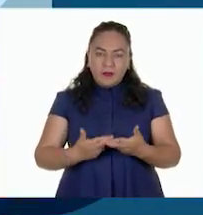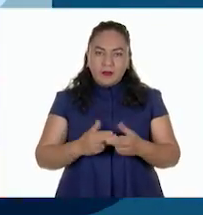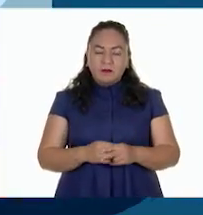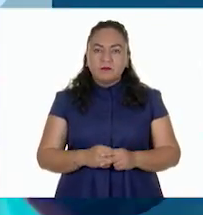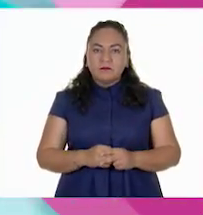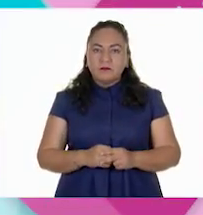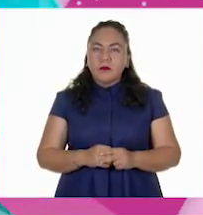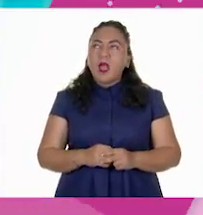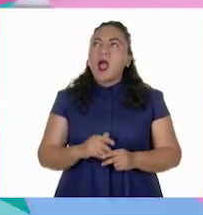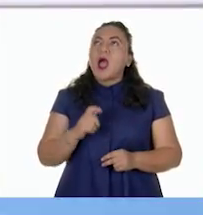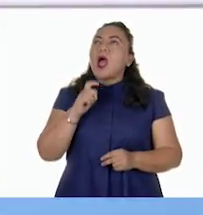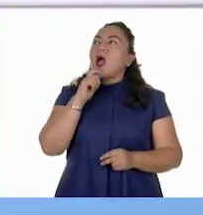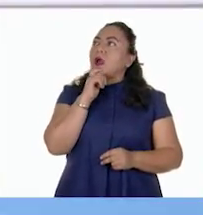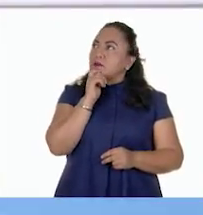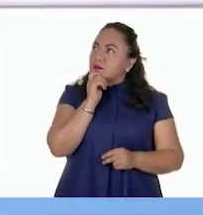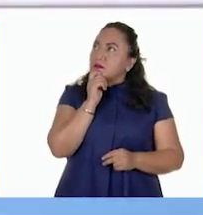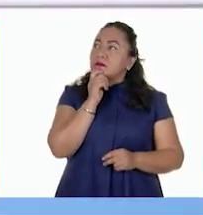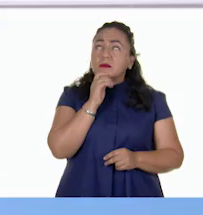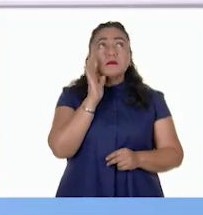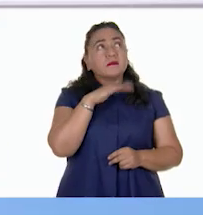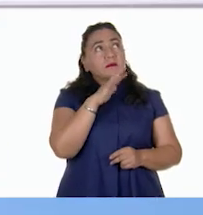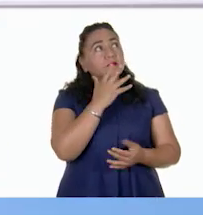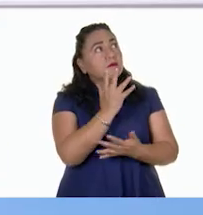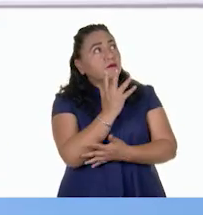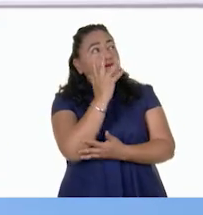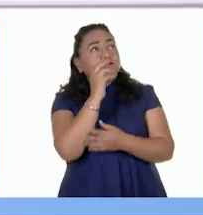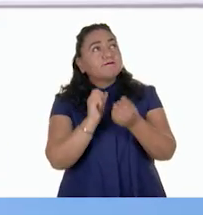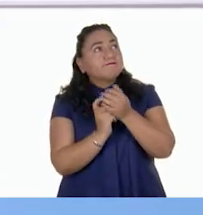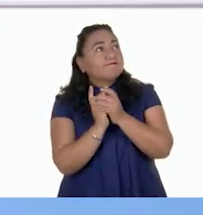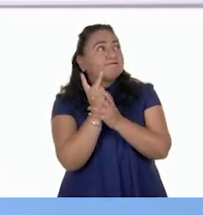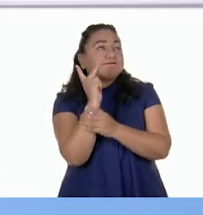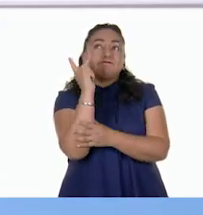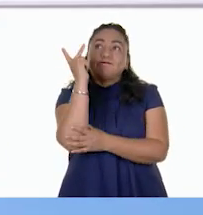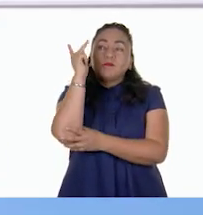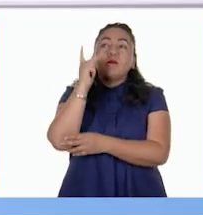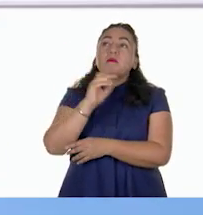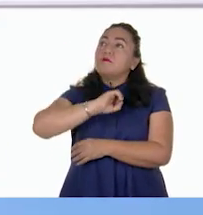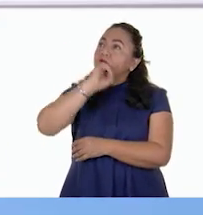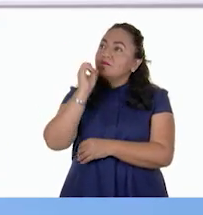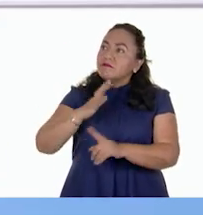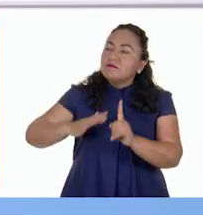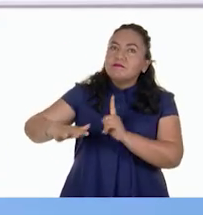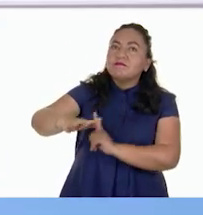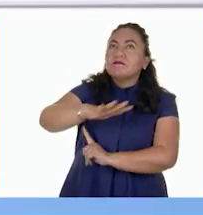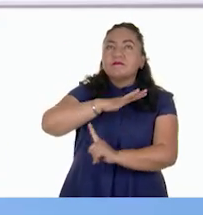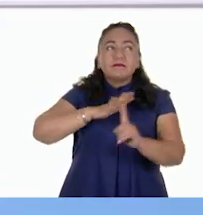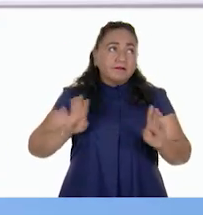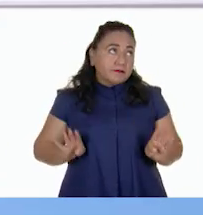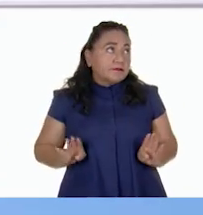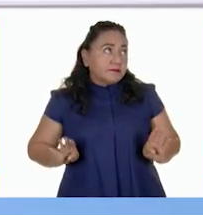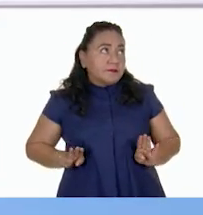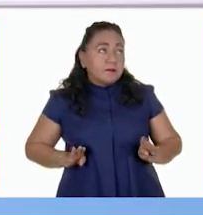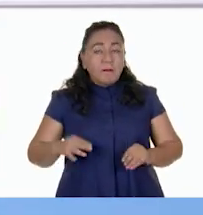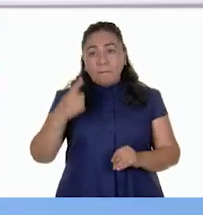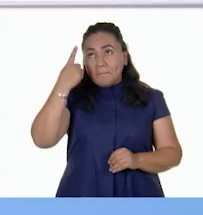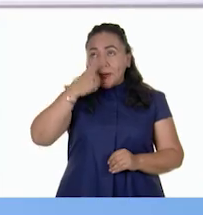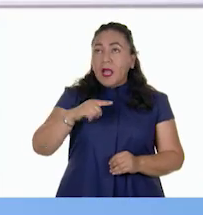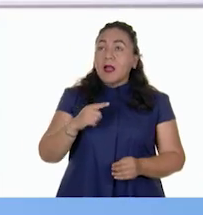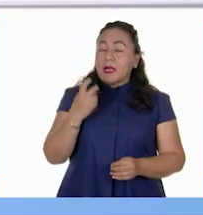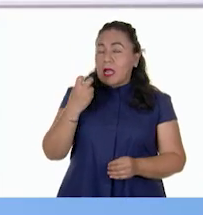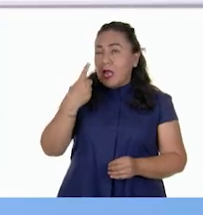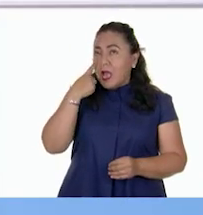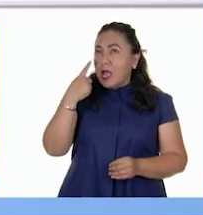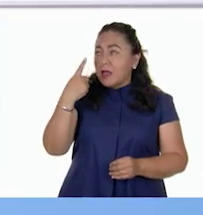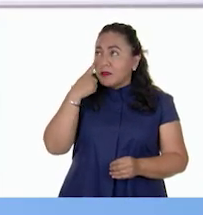Entonces, para que crezcan los árboles y se desarrollen, deben existir condiciones climáticas específicas que, por lo